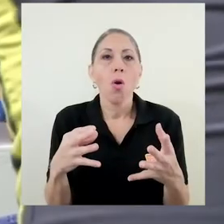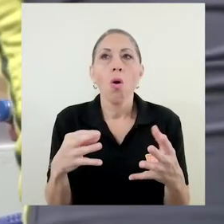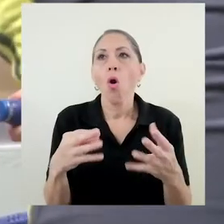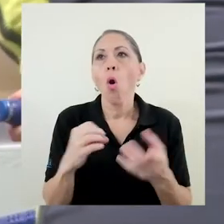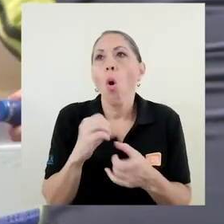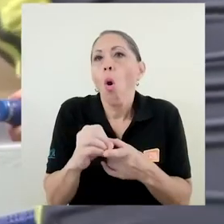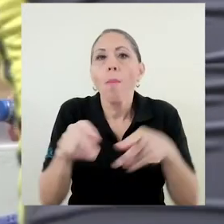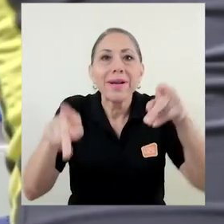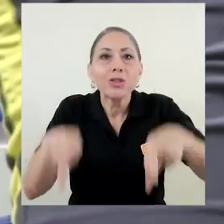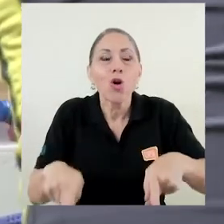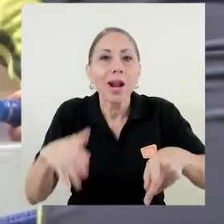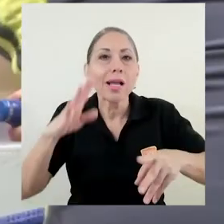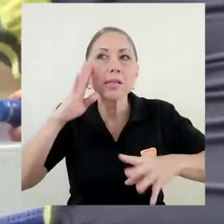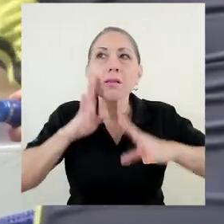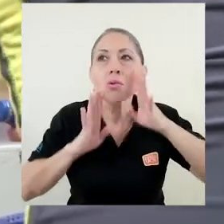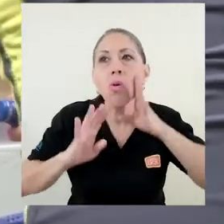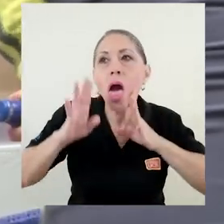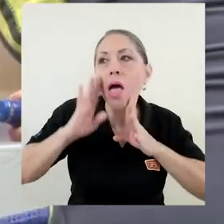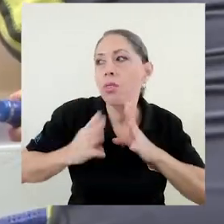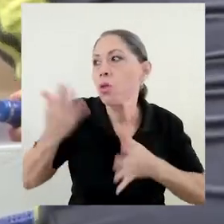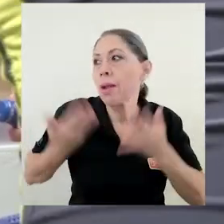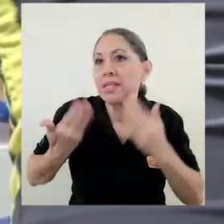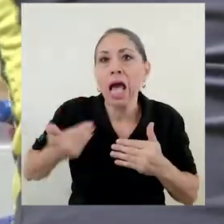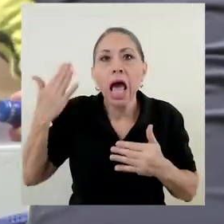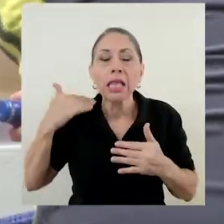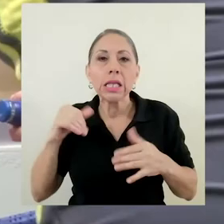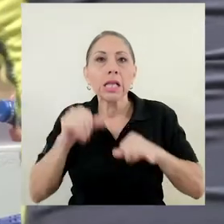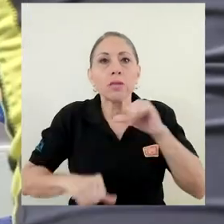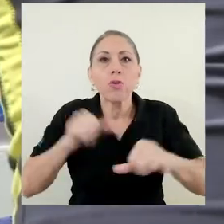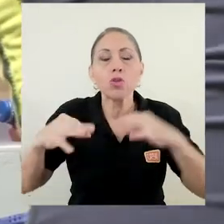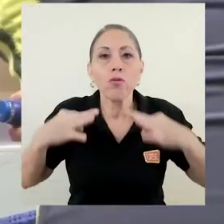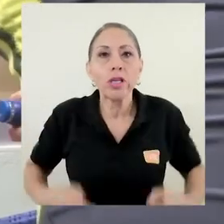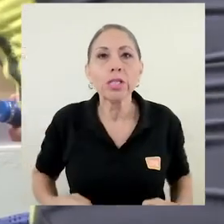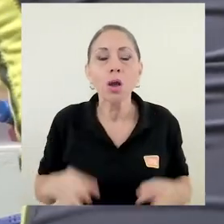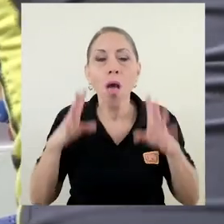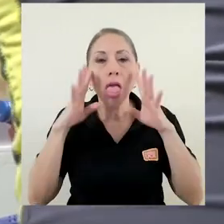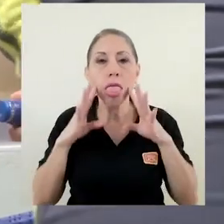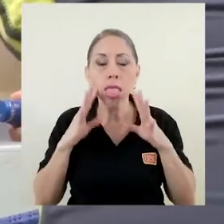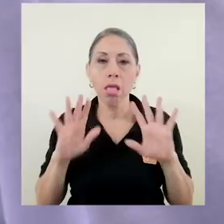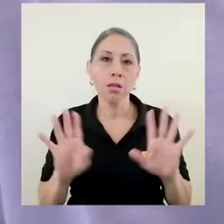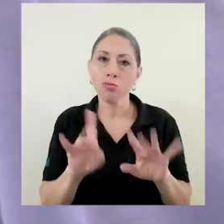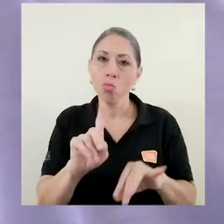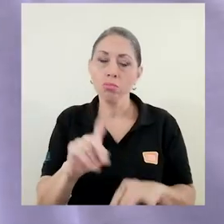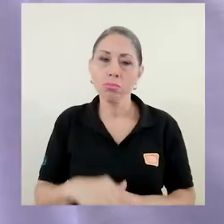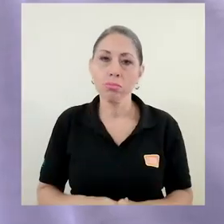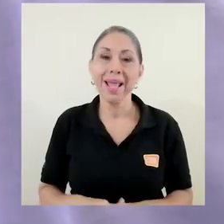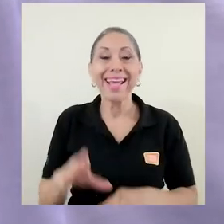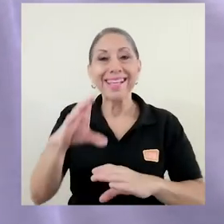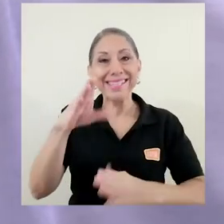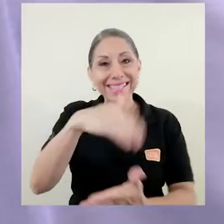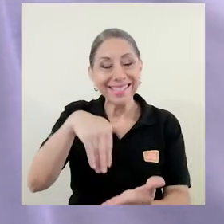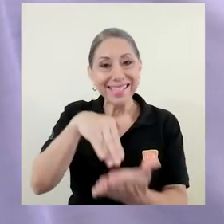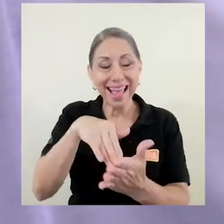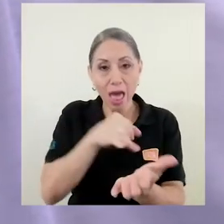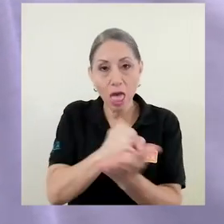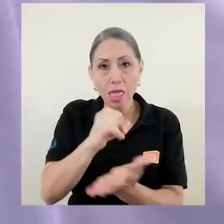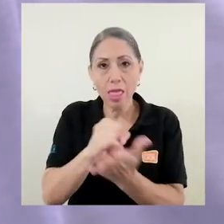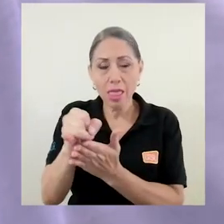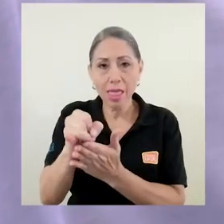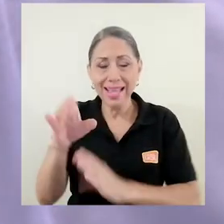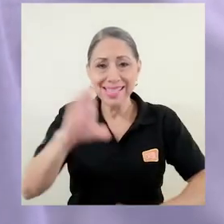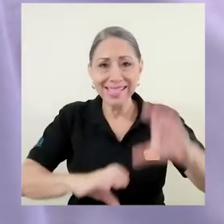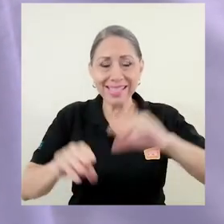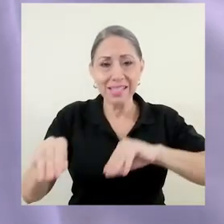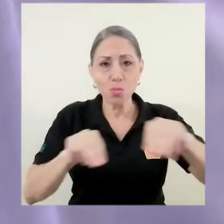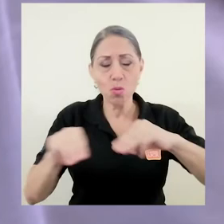que esté sudando en ese momento, que venga recién de hacer un esfuerzo físico. El Centro de Investigación en Ciencias del